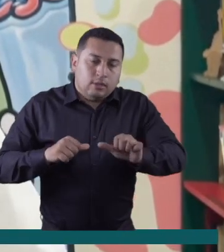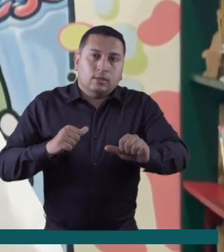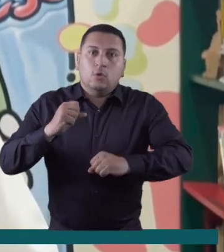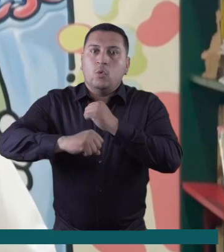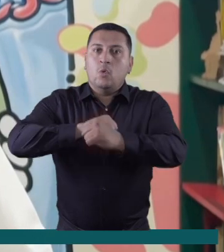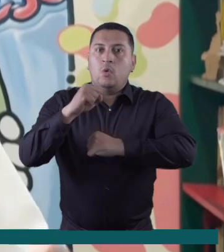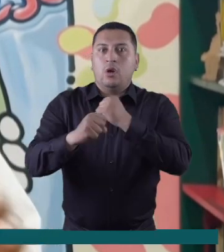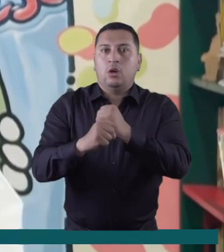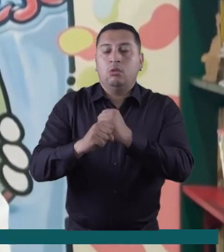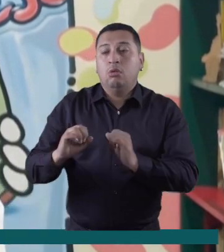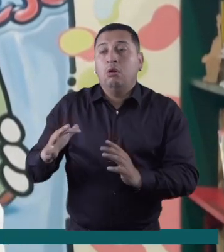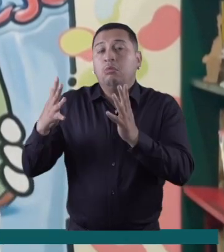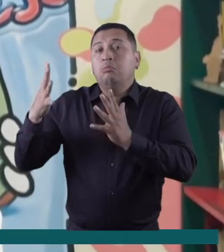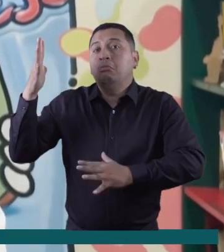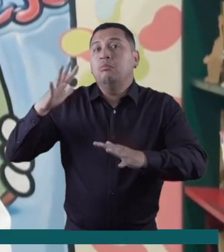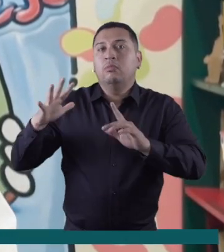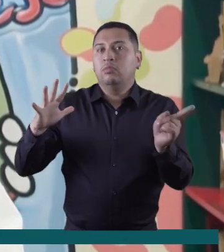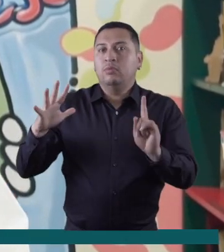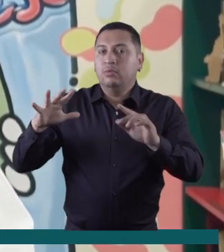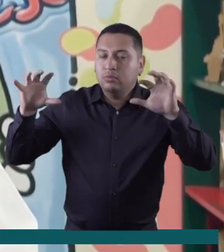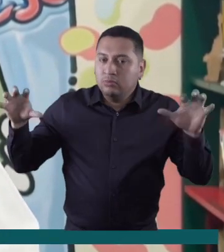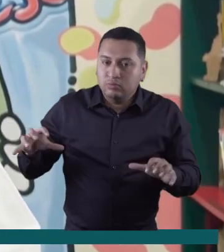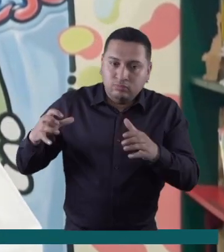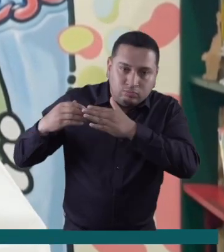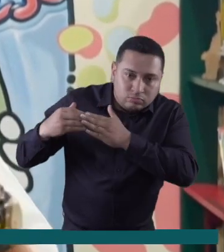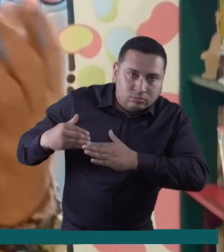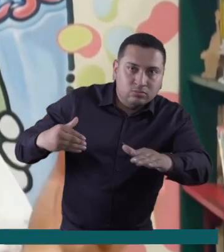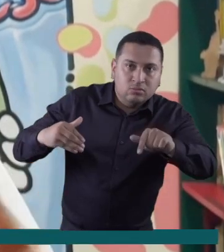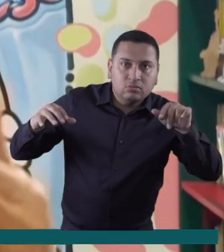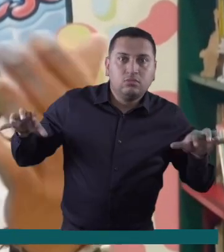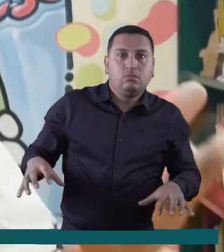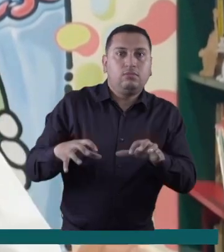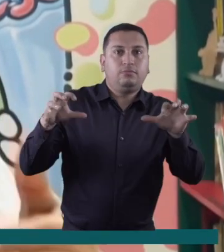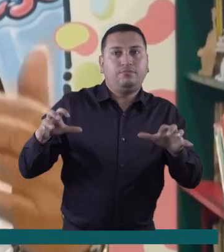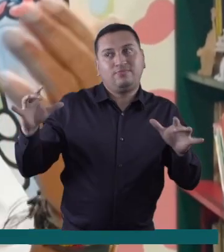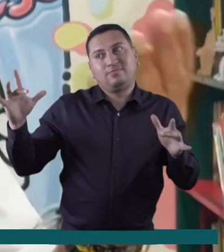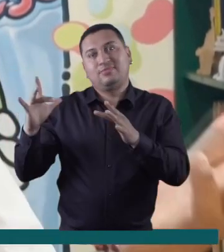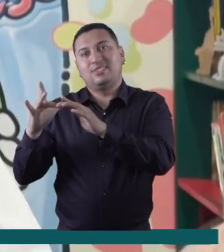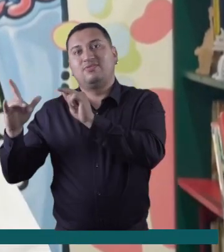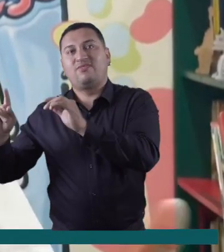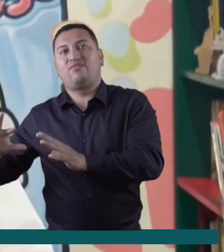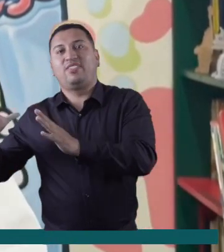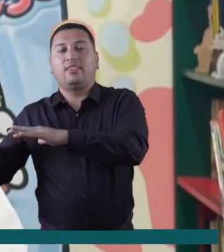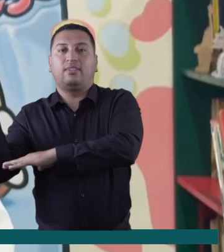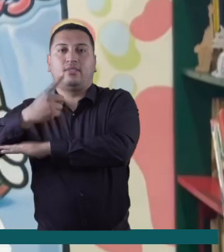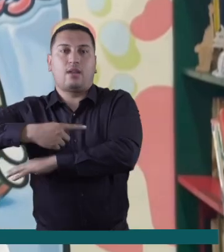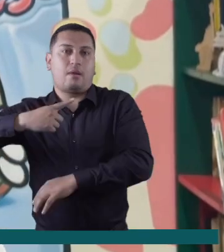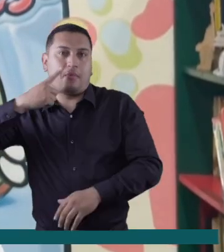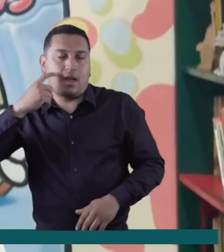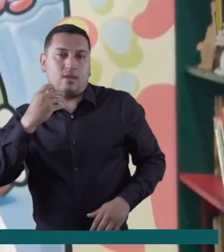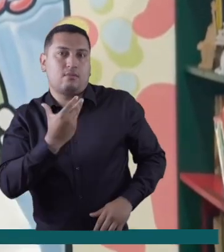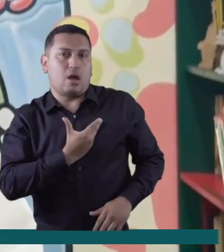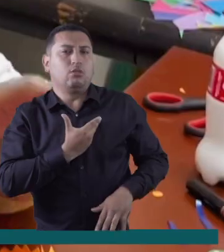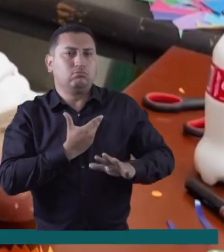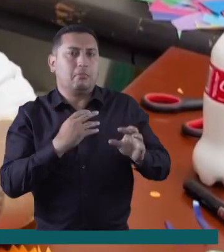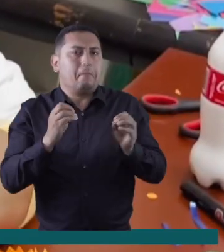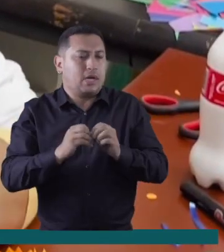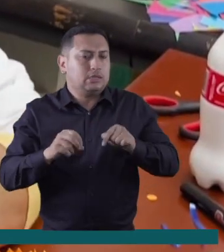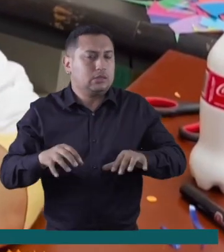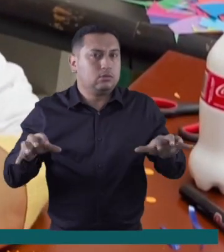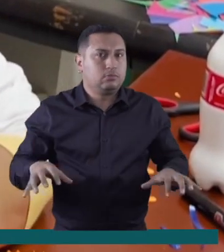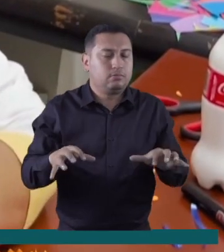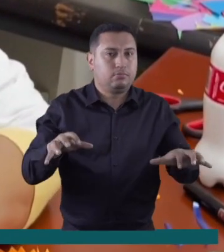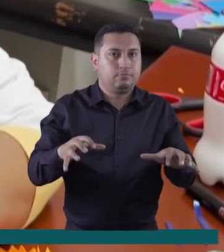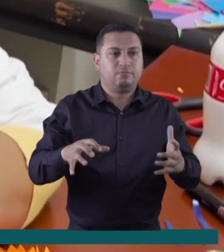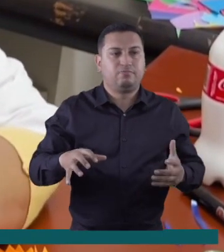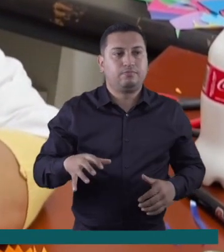todo el año que no solamente coinciden con los hechos, con los eventos, con la fiesta, el día del padre, el día de la madre. Estamos